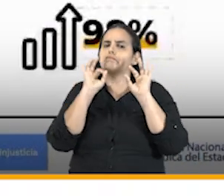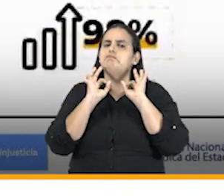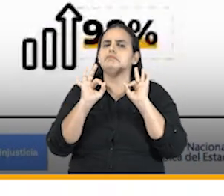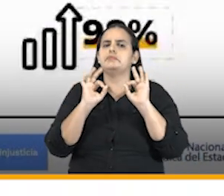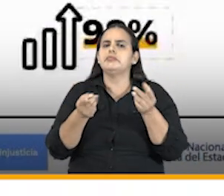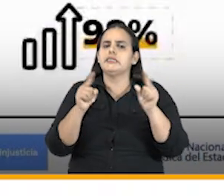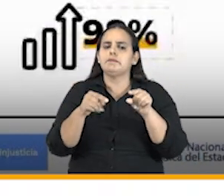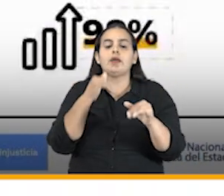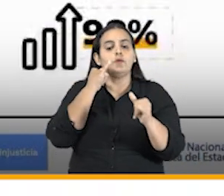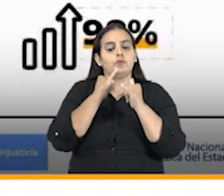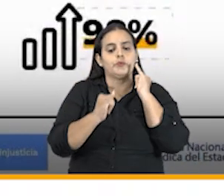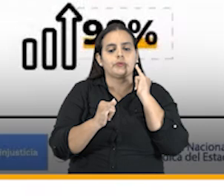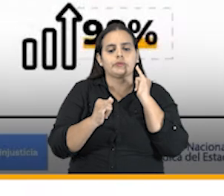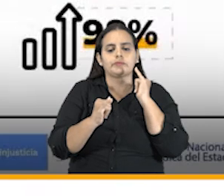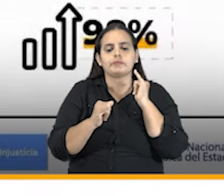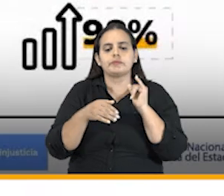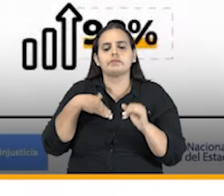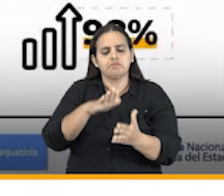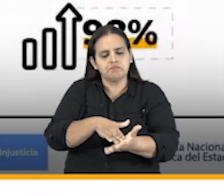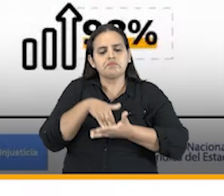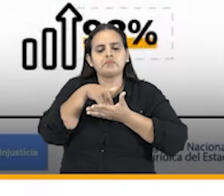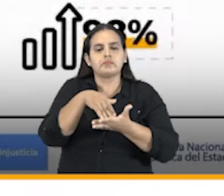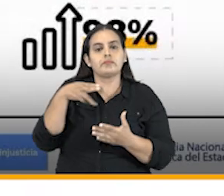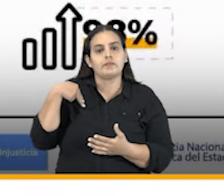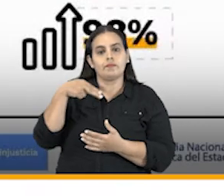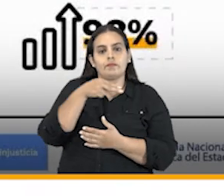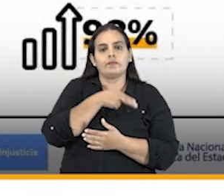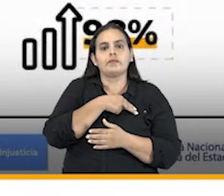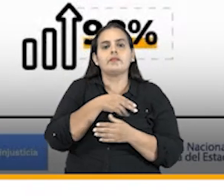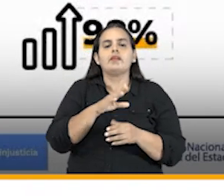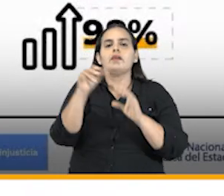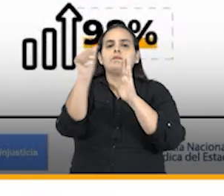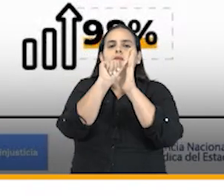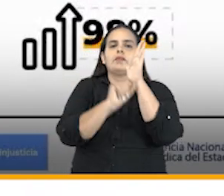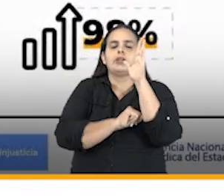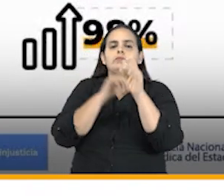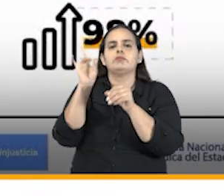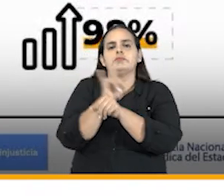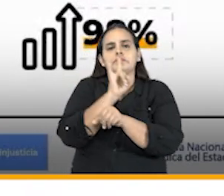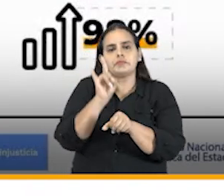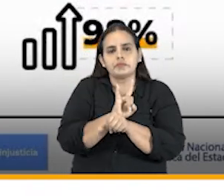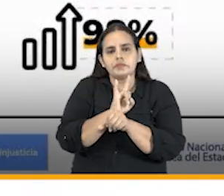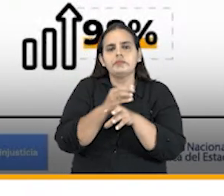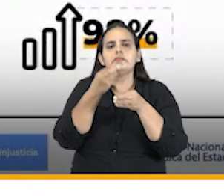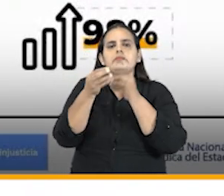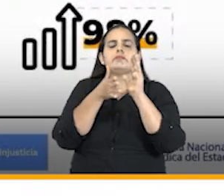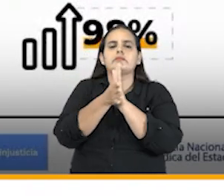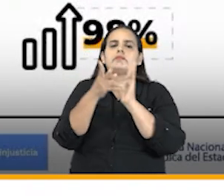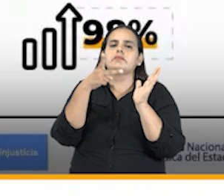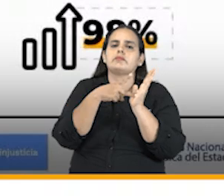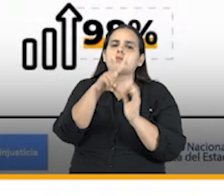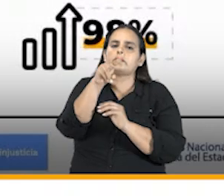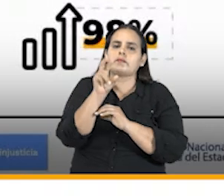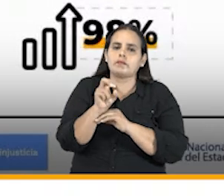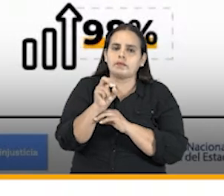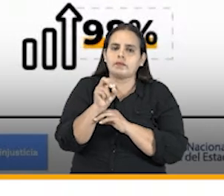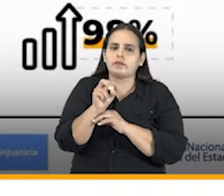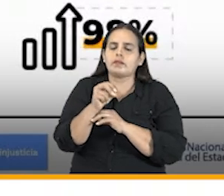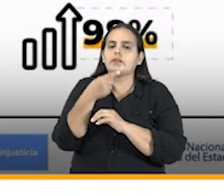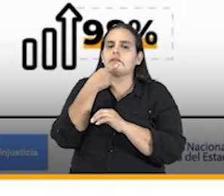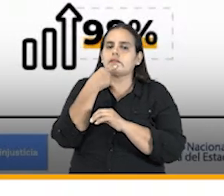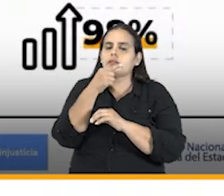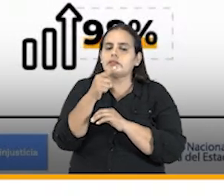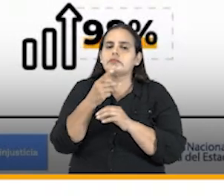y por último pues mantuvimos nuestro programa de soporte de usuarios recibimos en el 2020 un 18